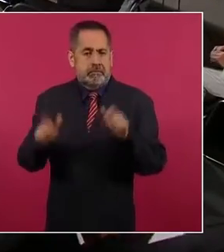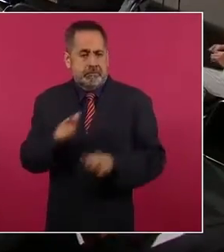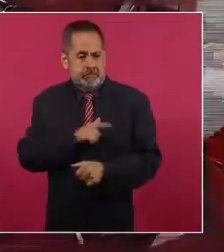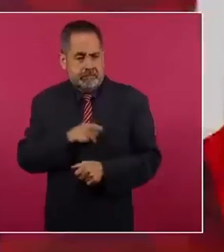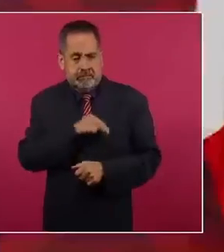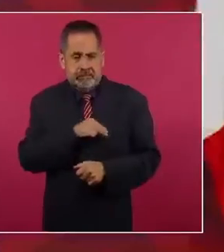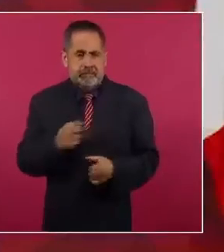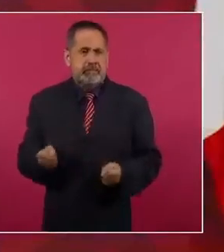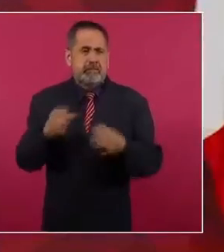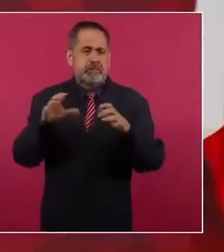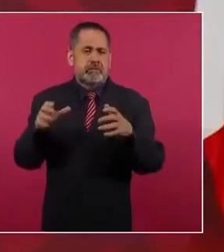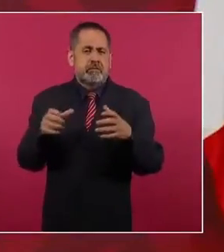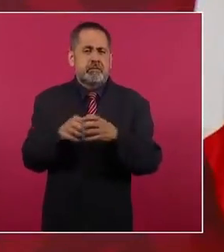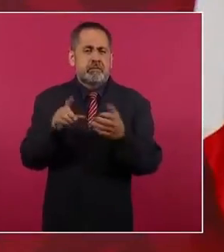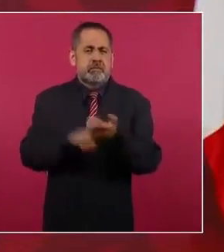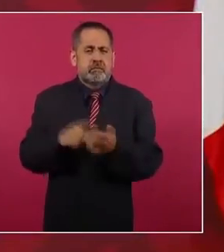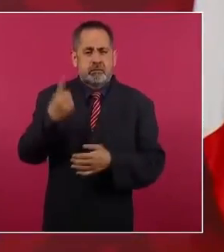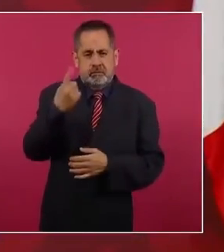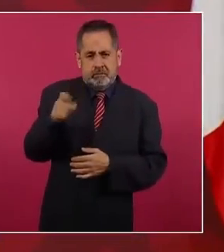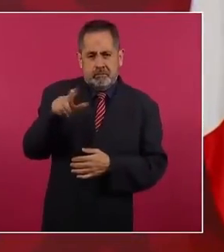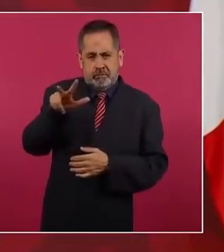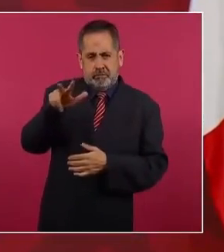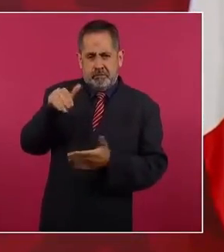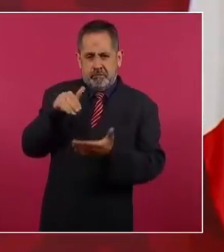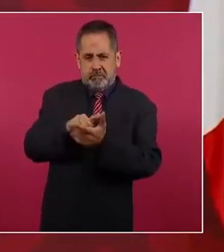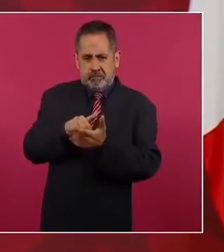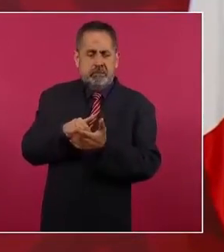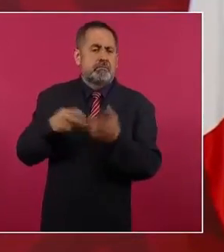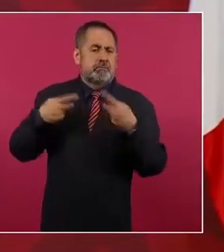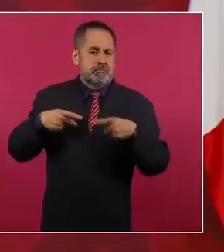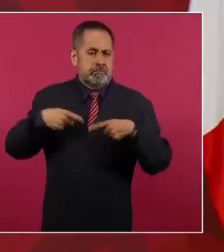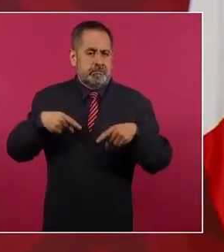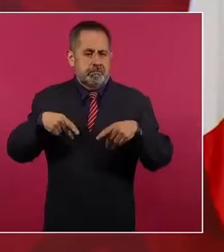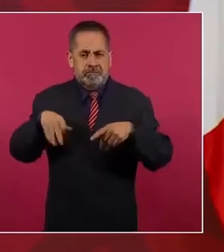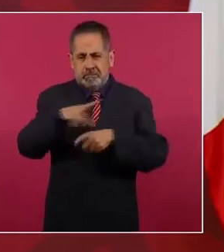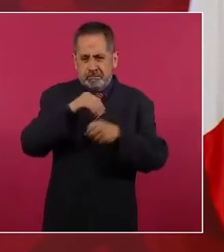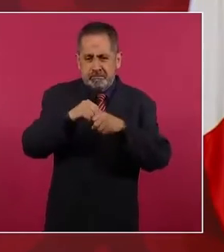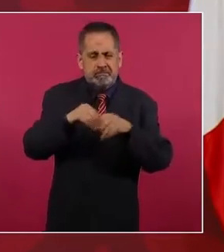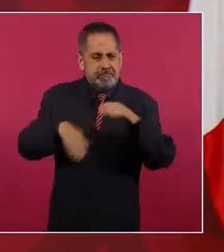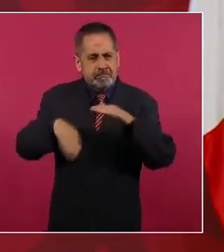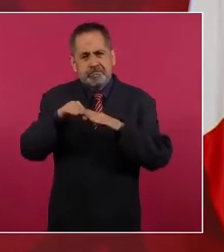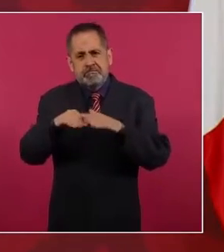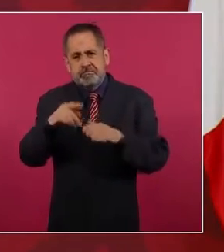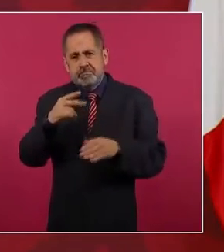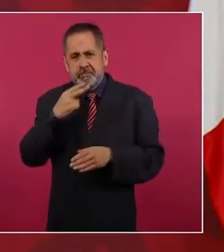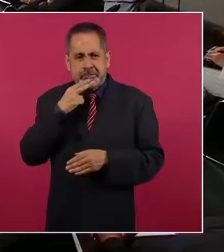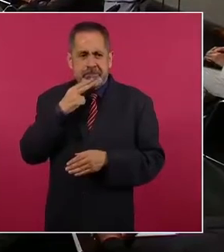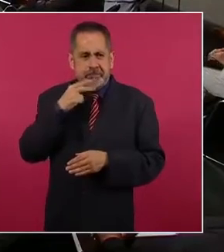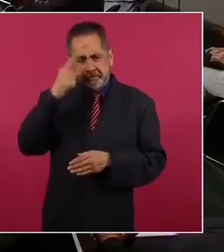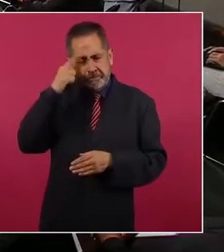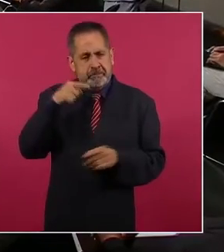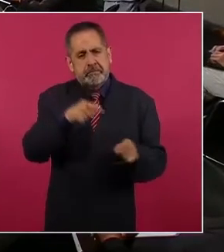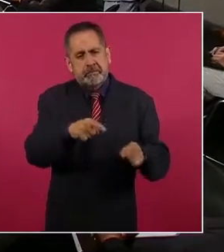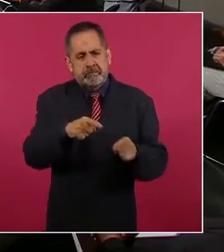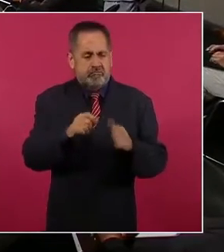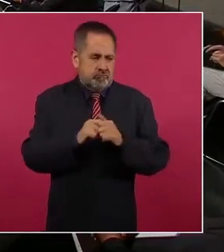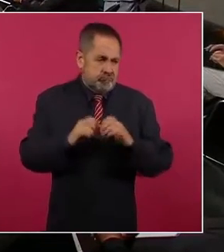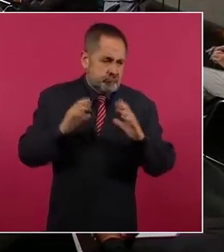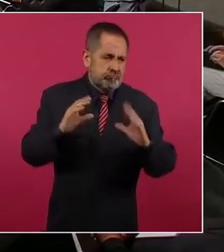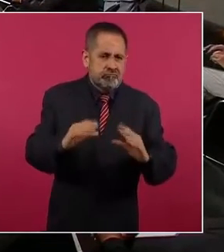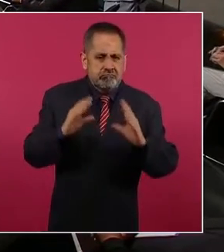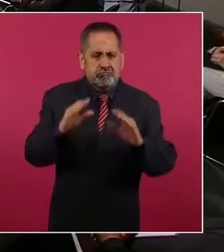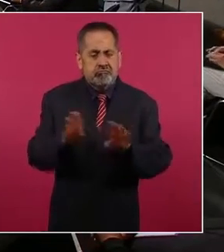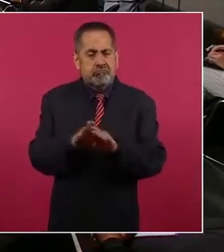118 mil elementos capacitados, formados.